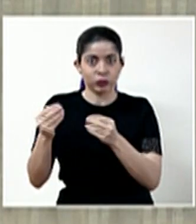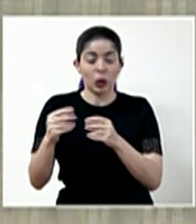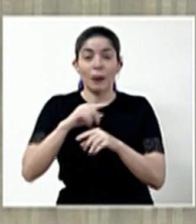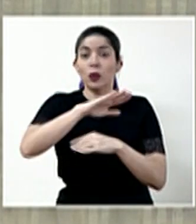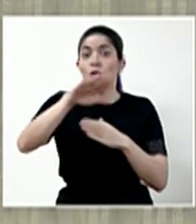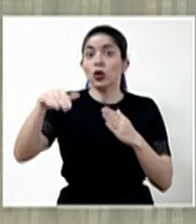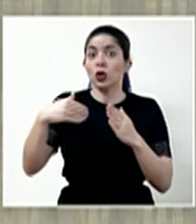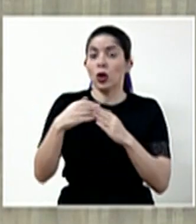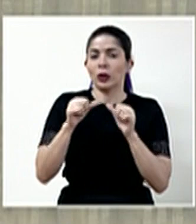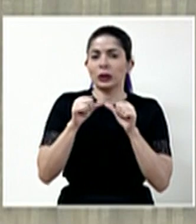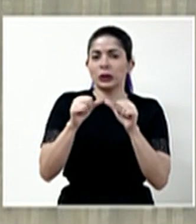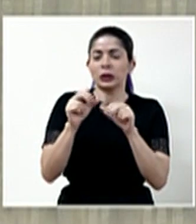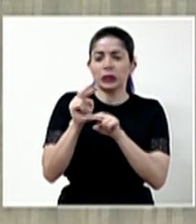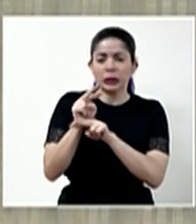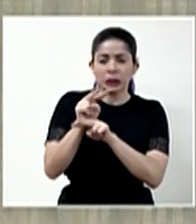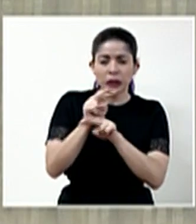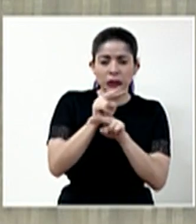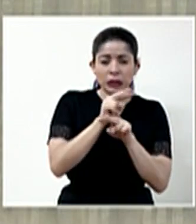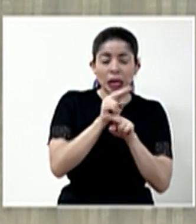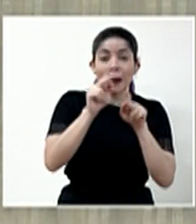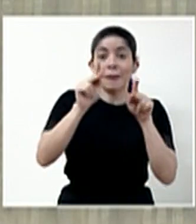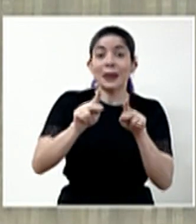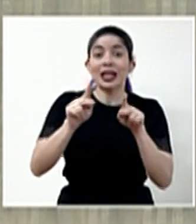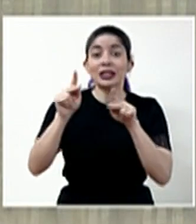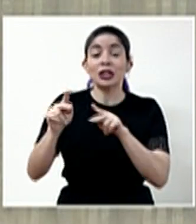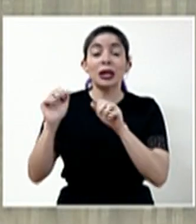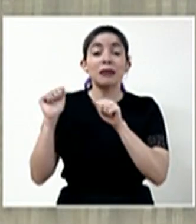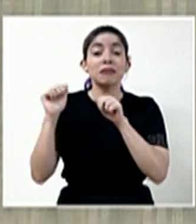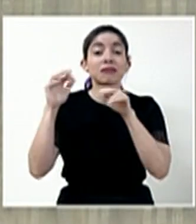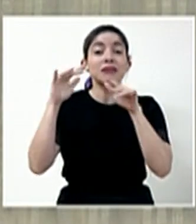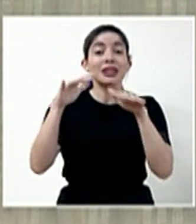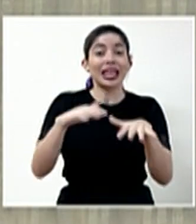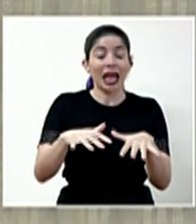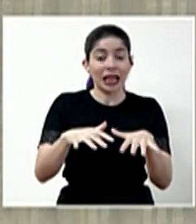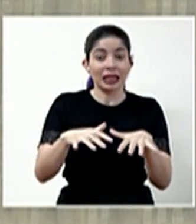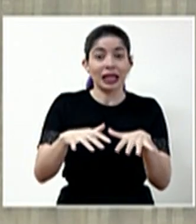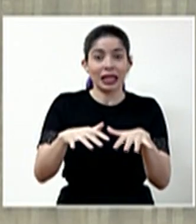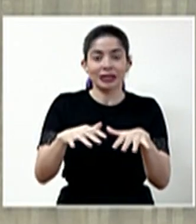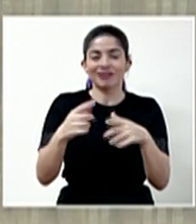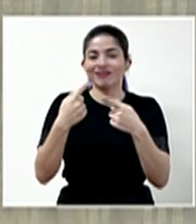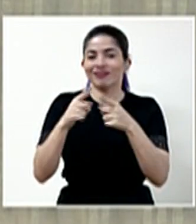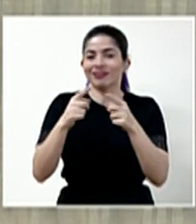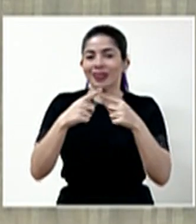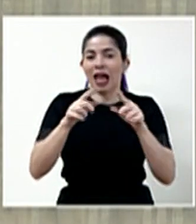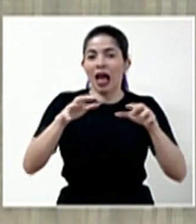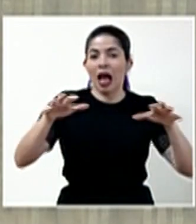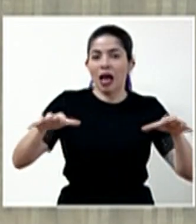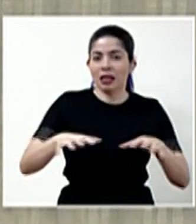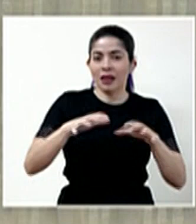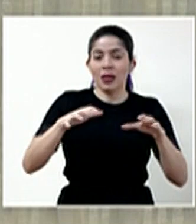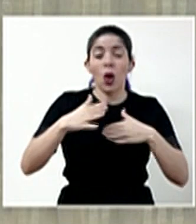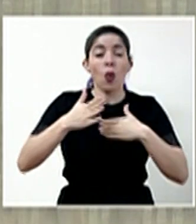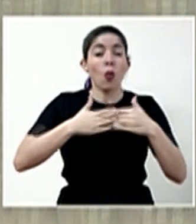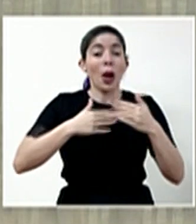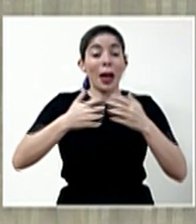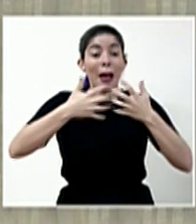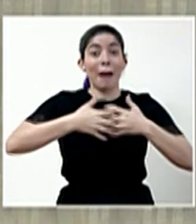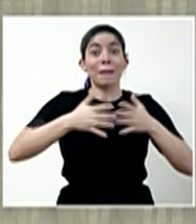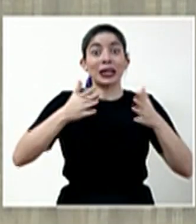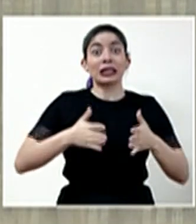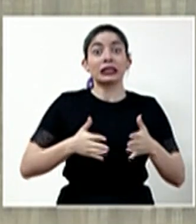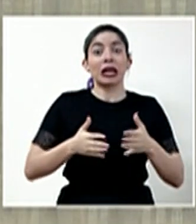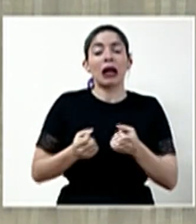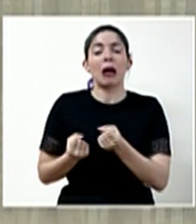vigilantes de que el trasiego de personas inmigrantes para diferentes actividades, cualquier empresario que